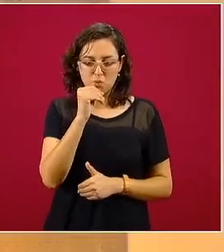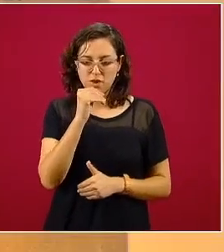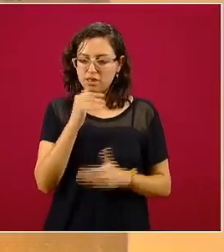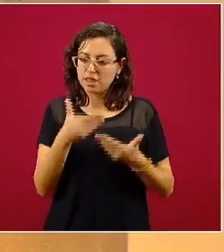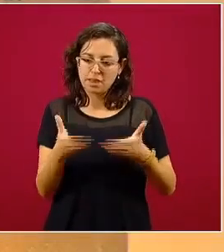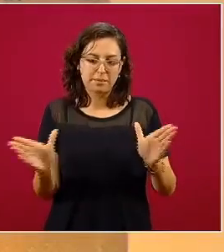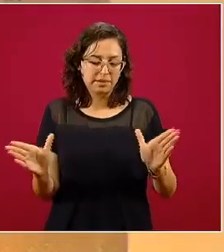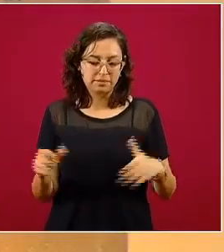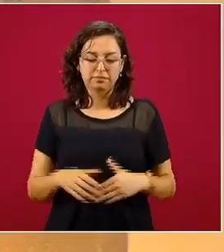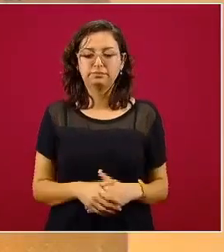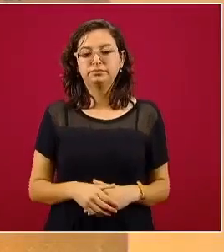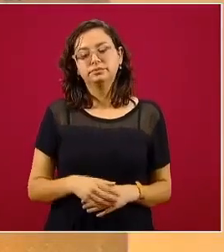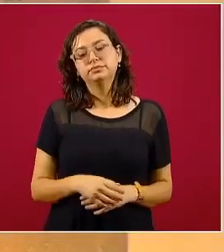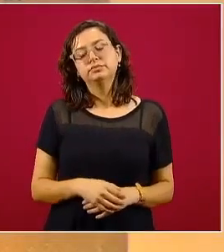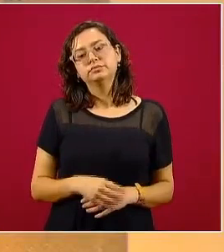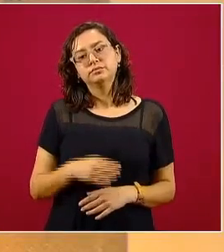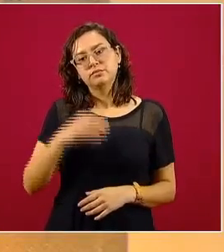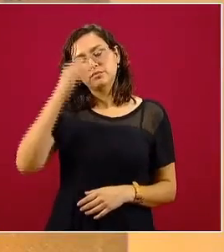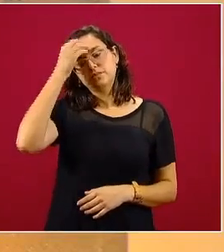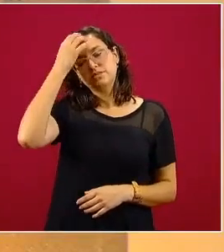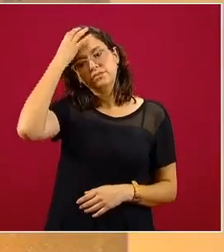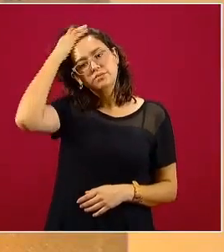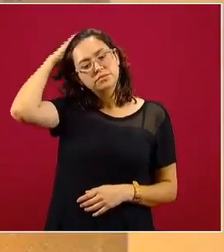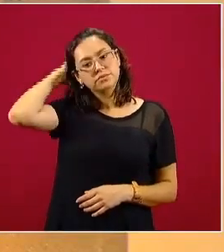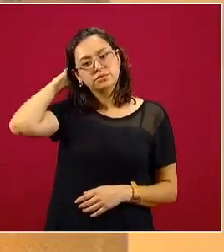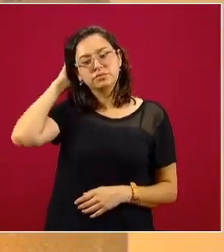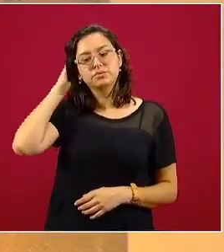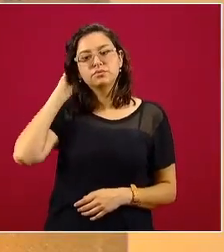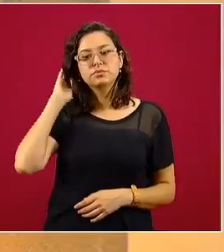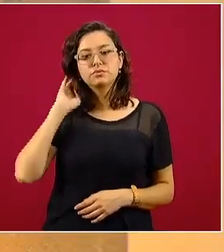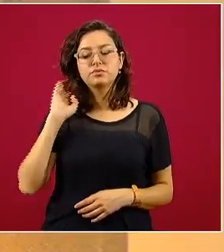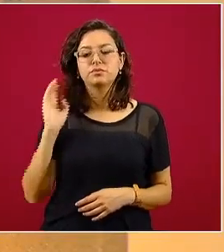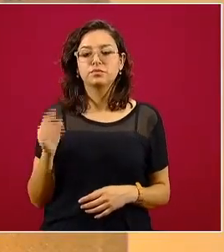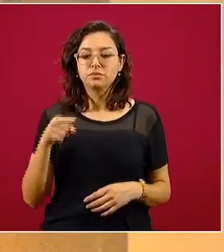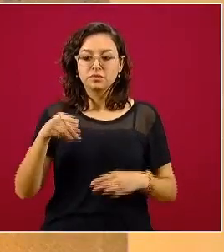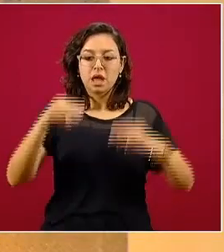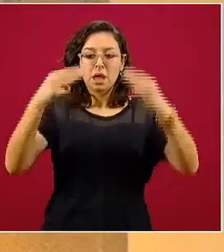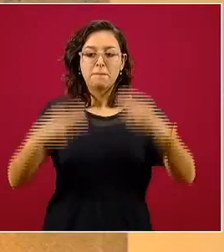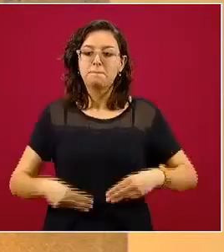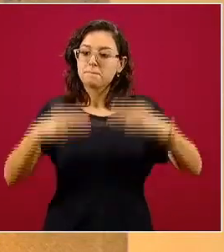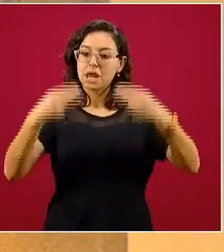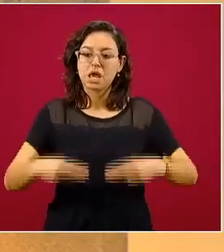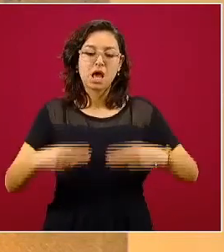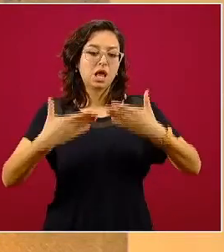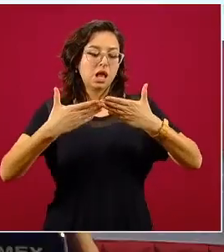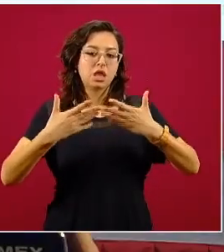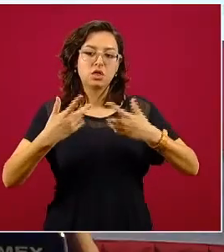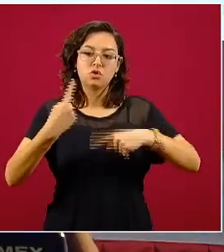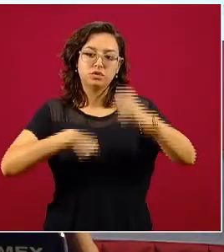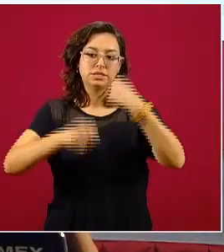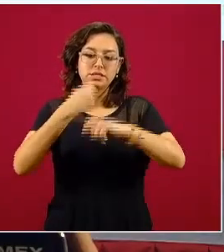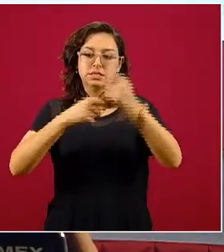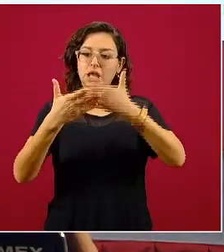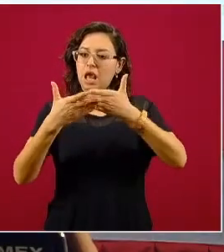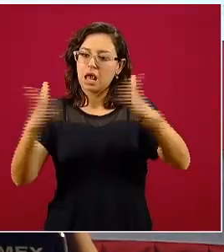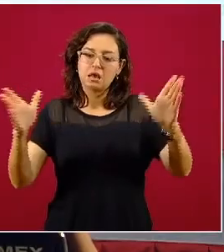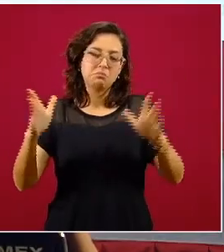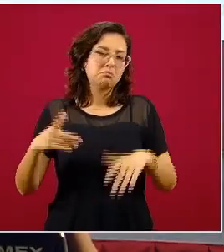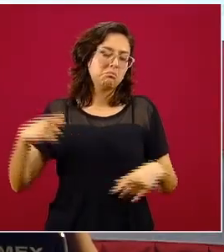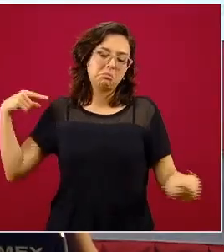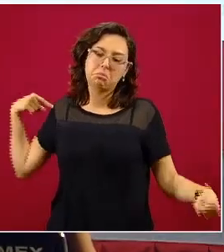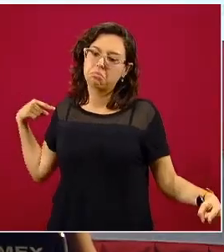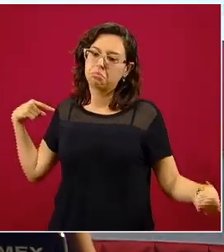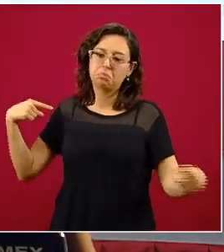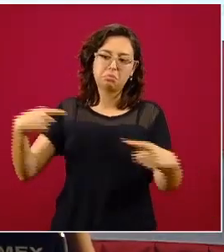ser utilizados. Los mercados y supermercados, y eso está desde que la Jornada Nacional de Sana Distancia, continuamos